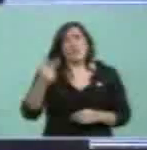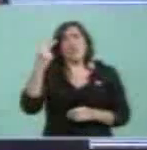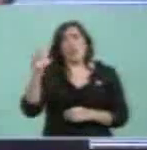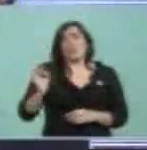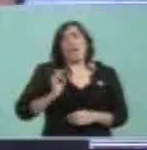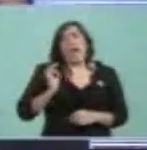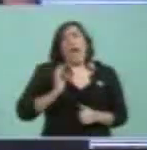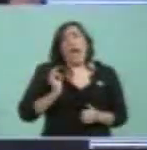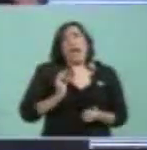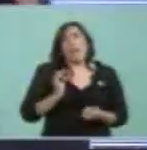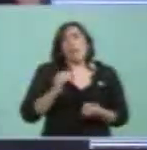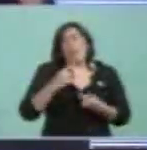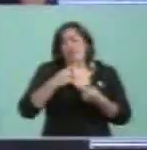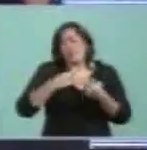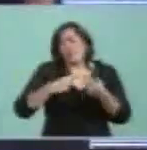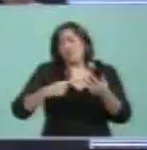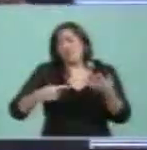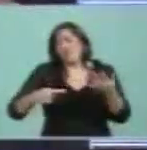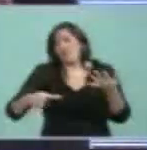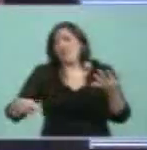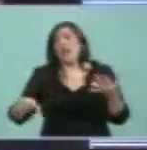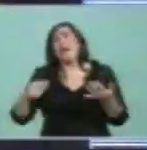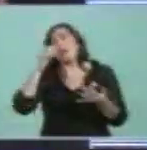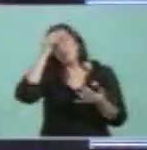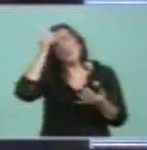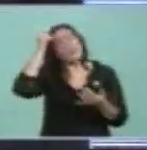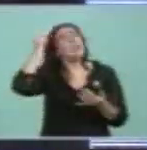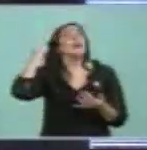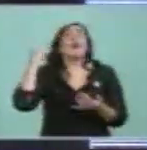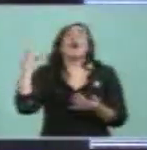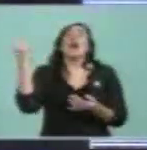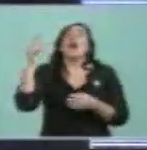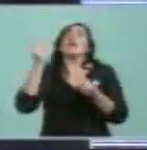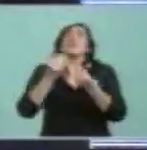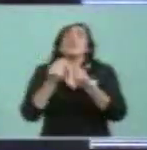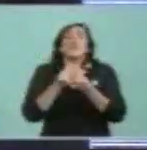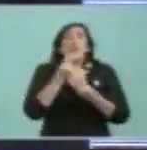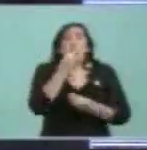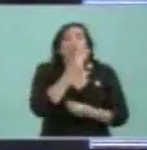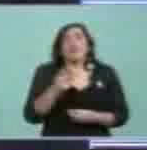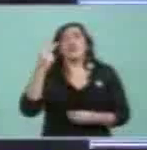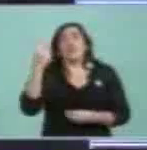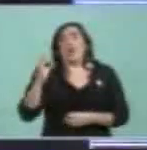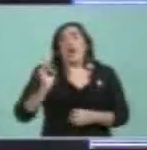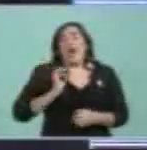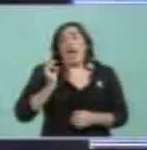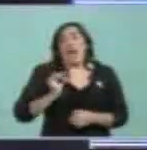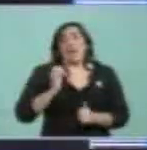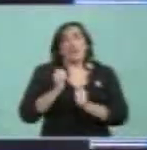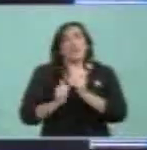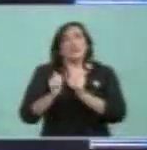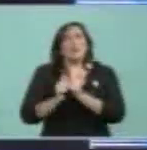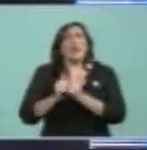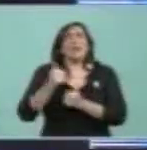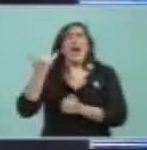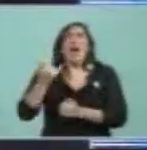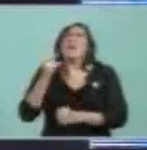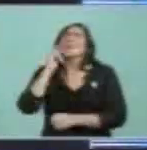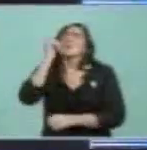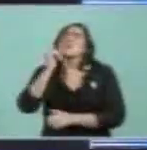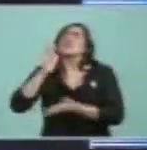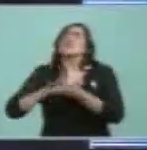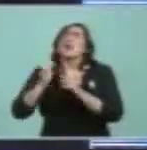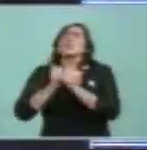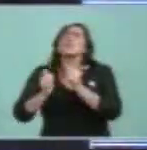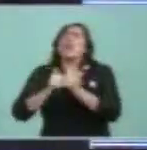me pusiera a contar lo que han querido hacernos creer en los 202 años de historia, no